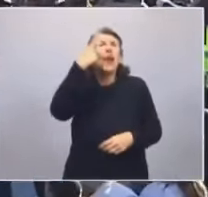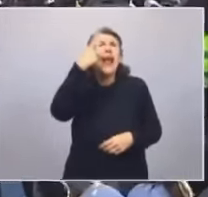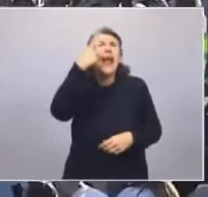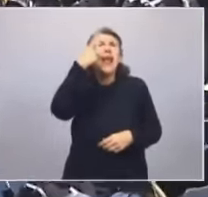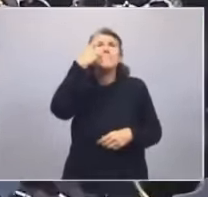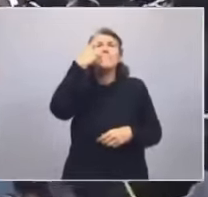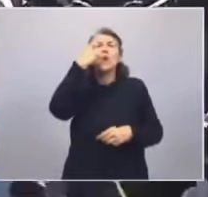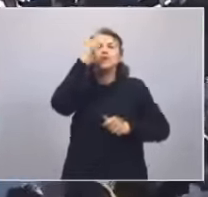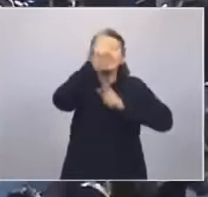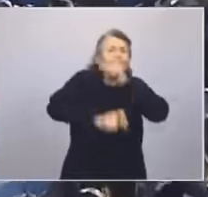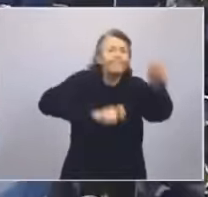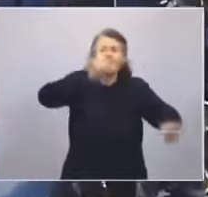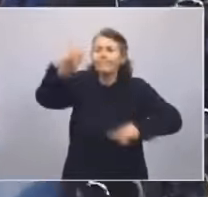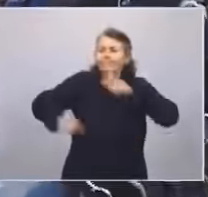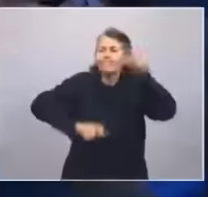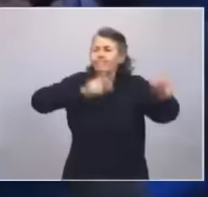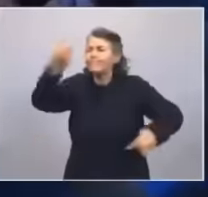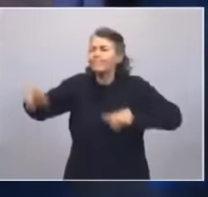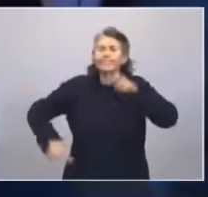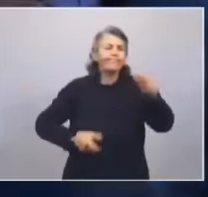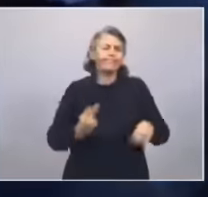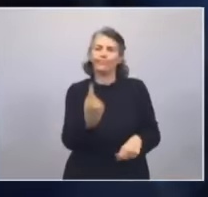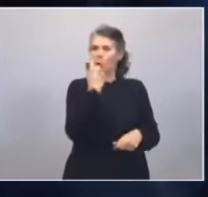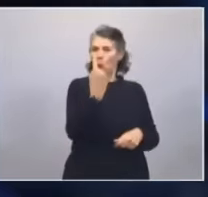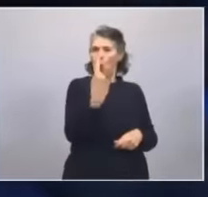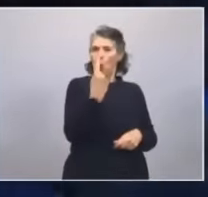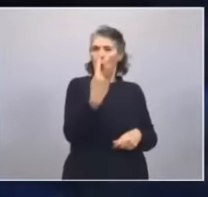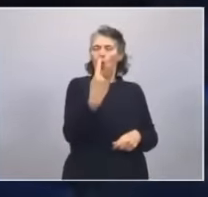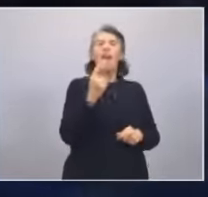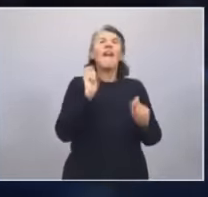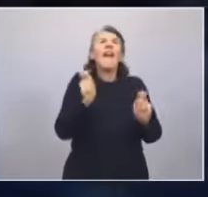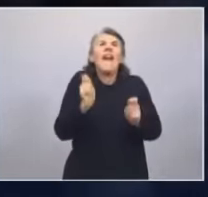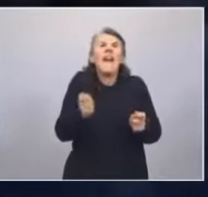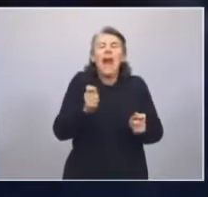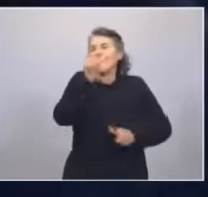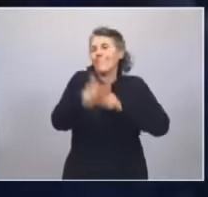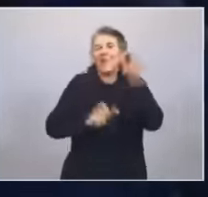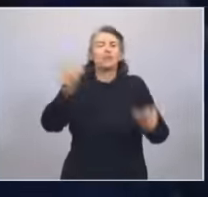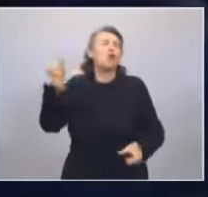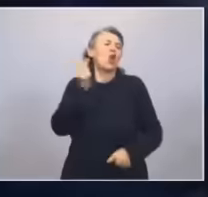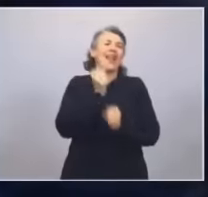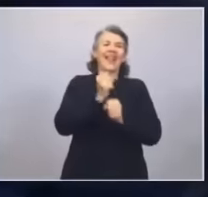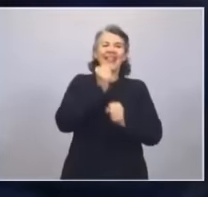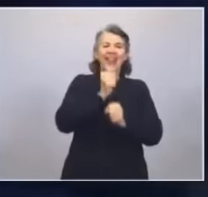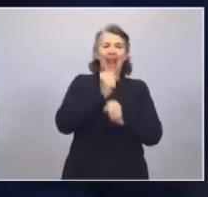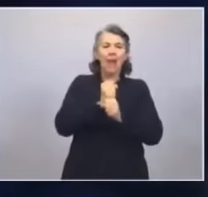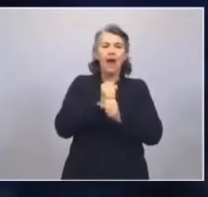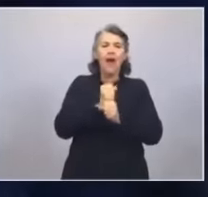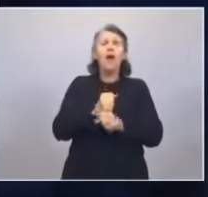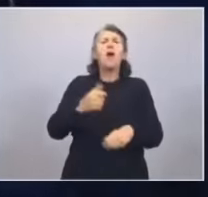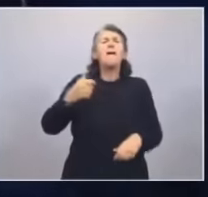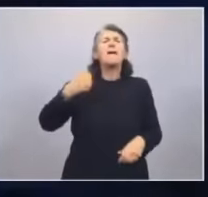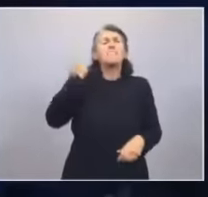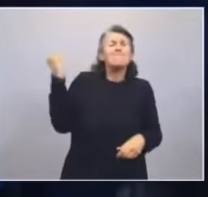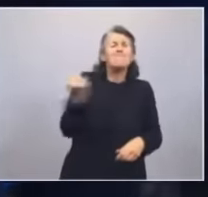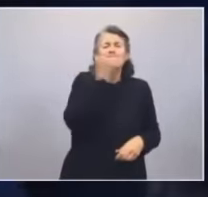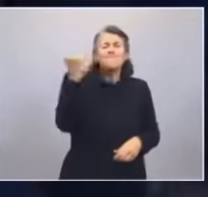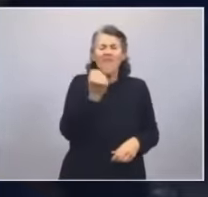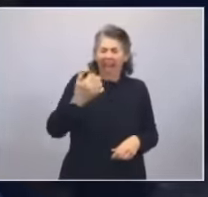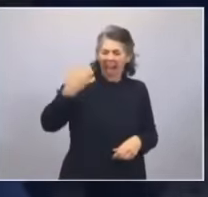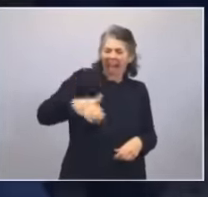mujeres, los que trabajan, y queremos una Argentina que siga generando trabajo,